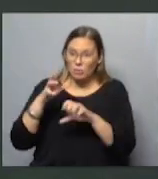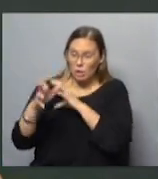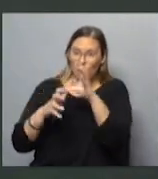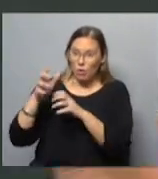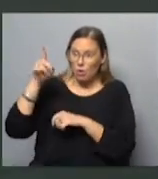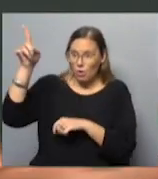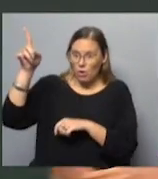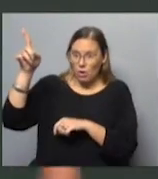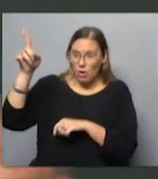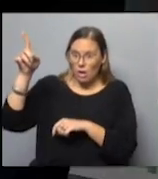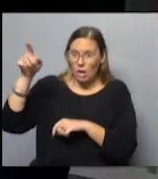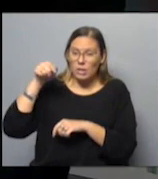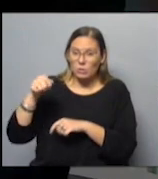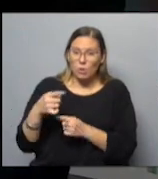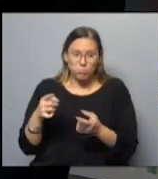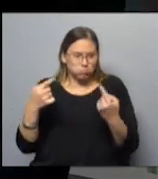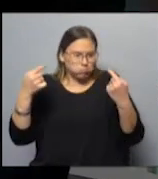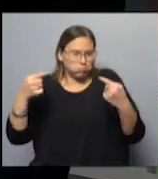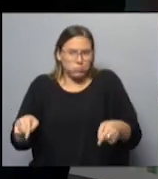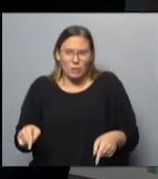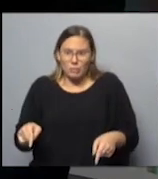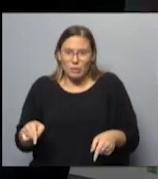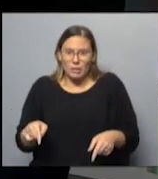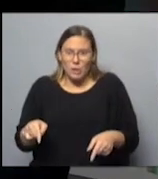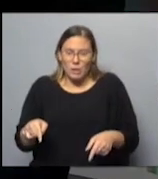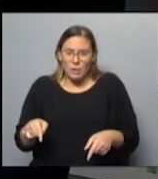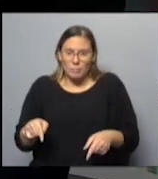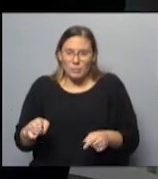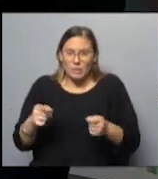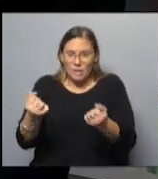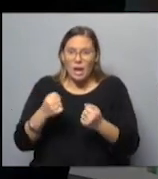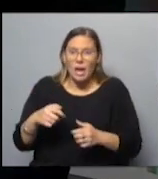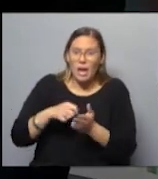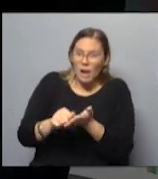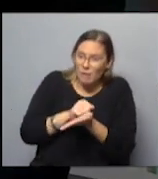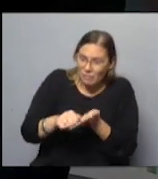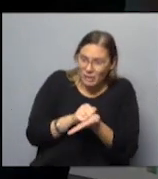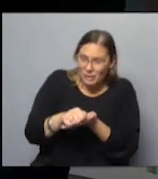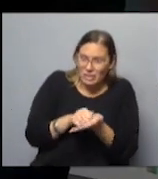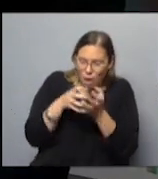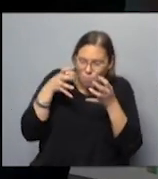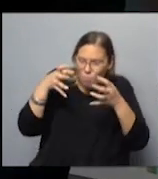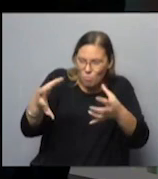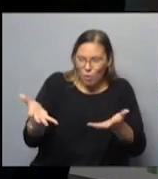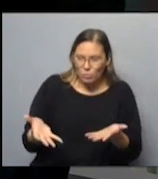color. Eso ya era tipo, había una brecha muy grande. Tenías el monstruo de la vajilla ese. El monstruo de la vajilla.